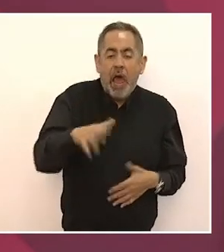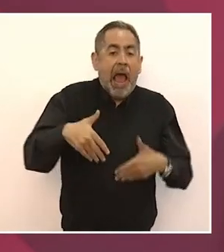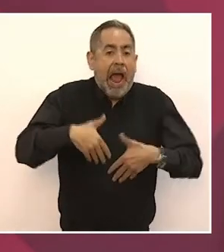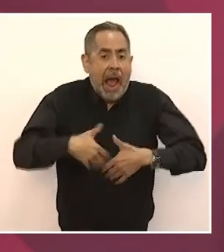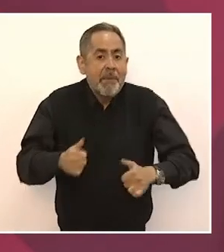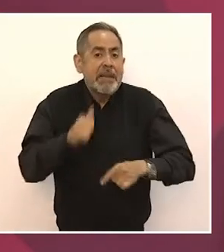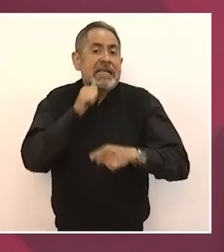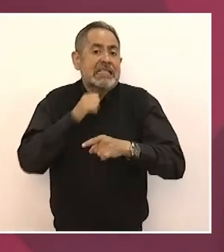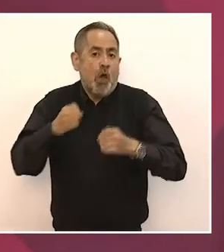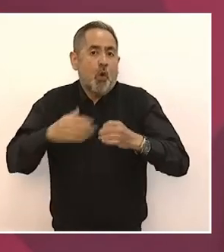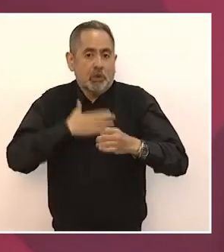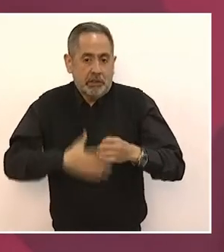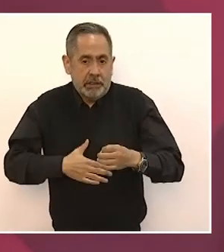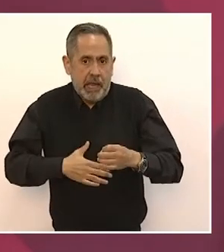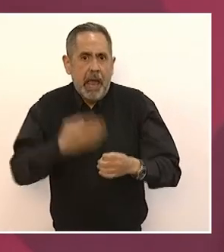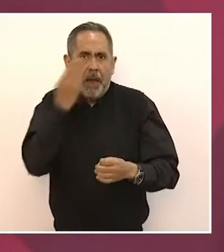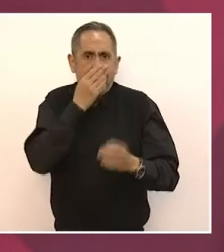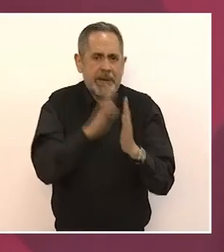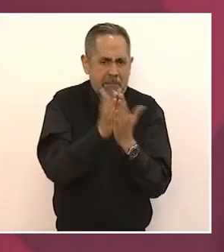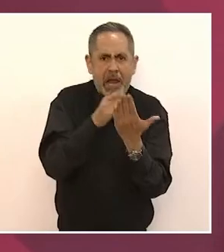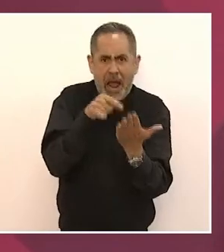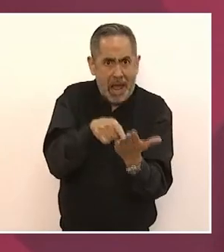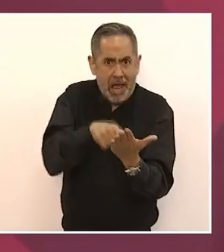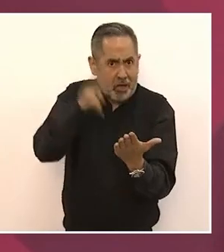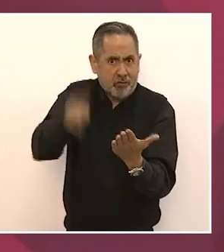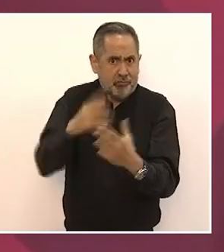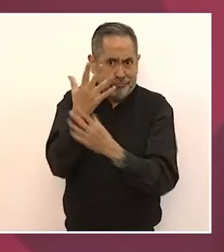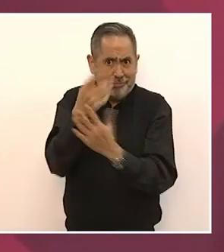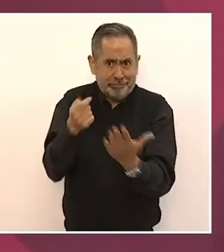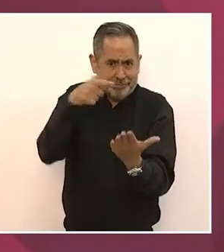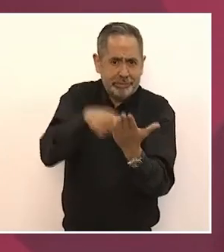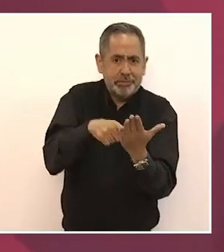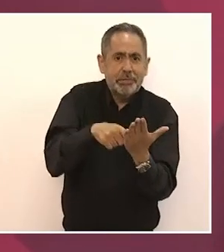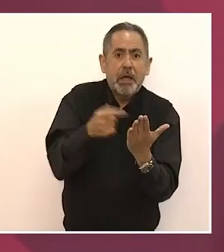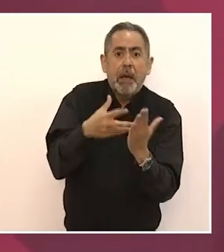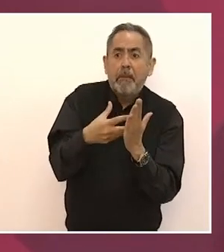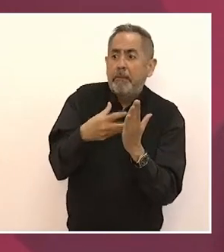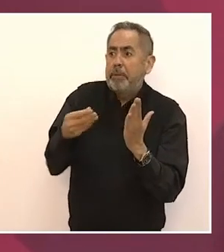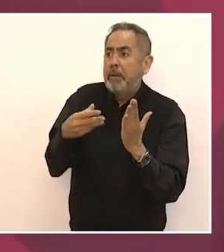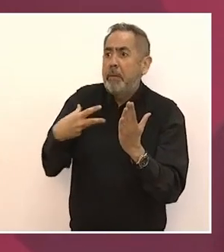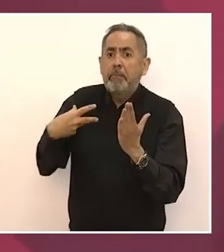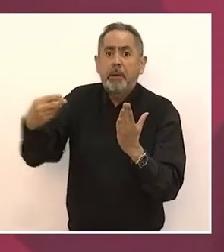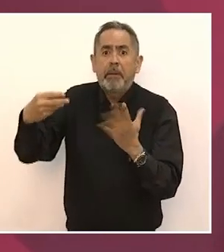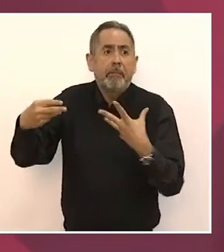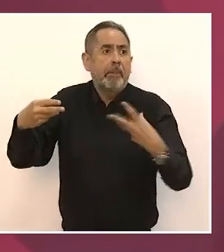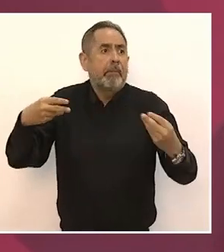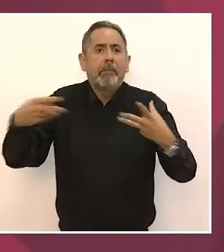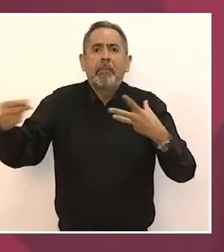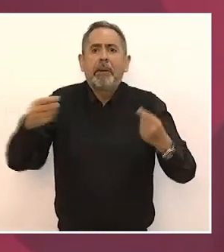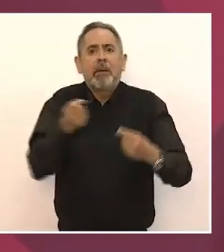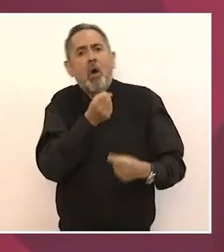se repite y se repite, la repite precisamente